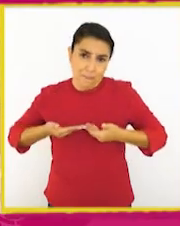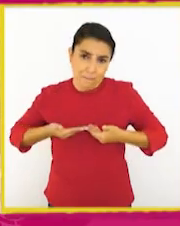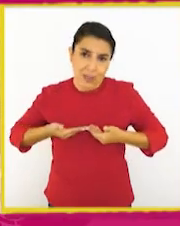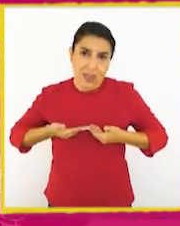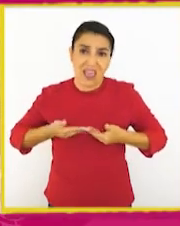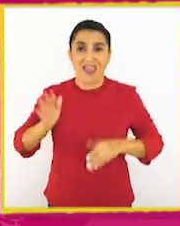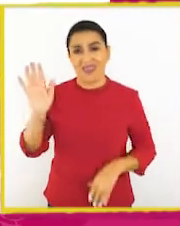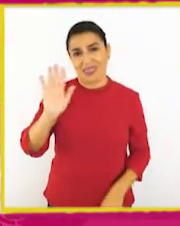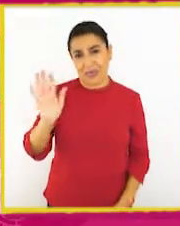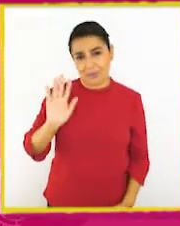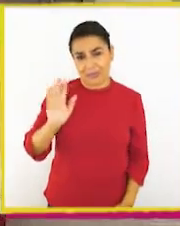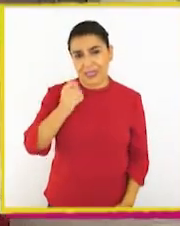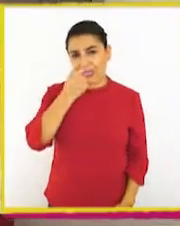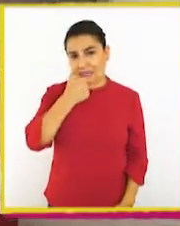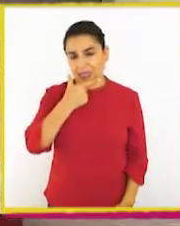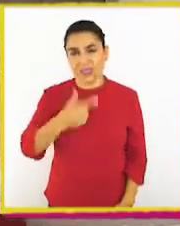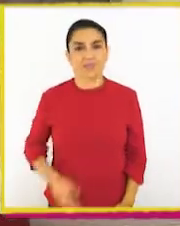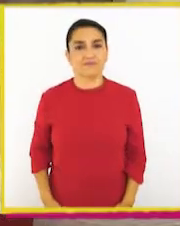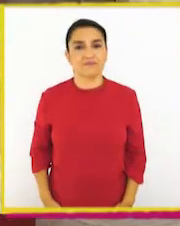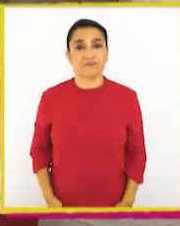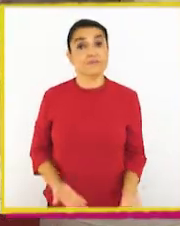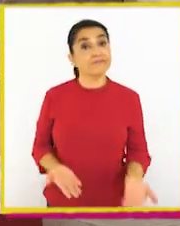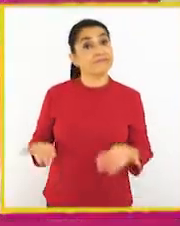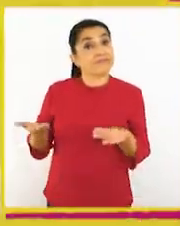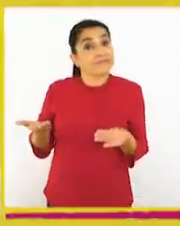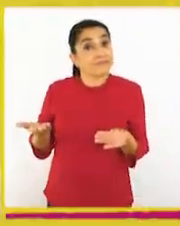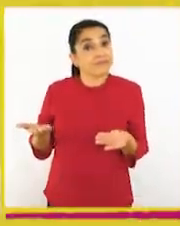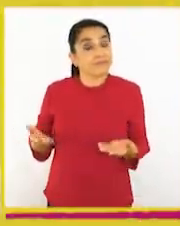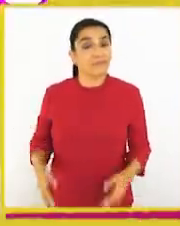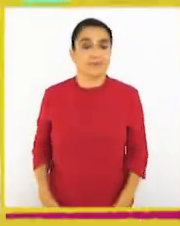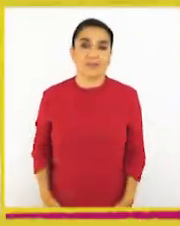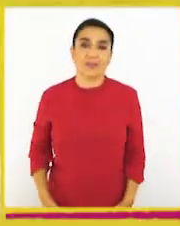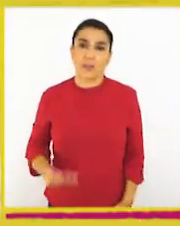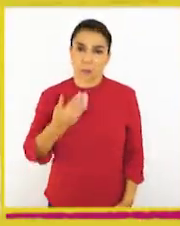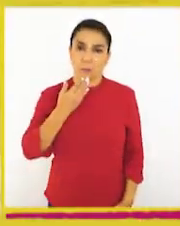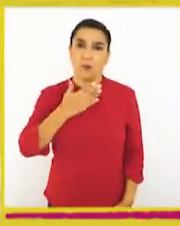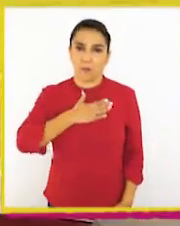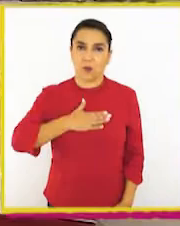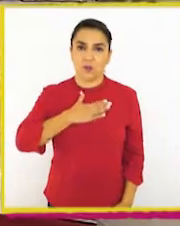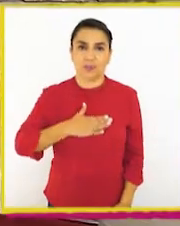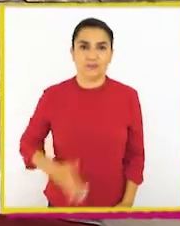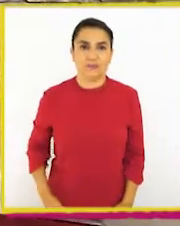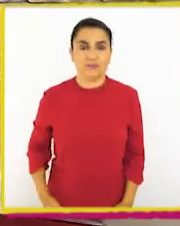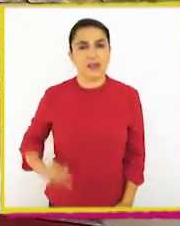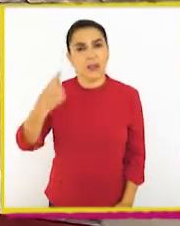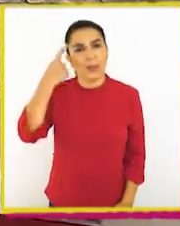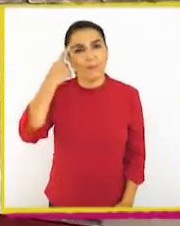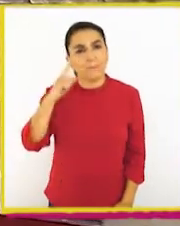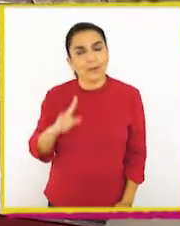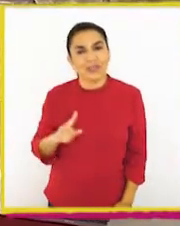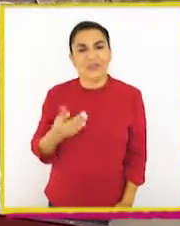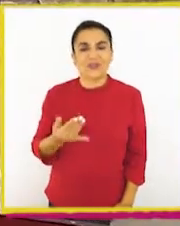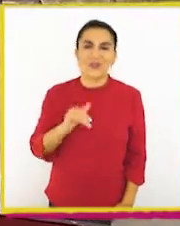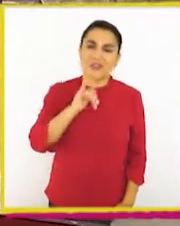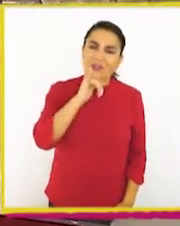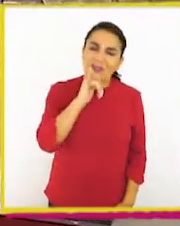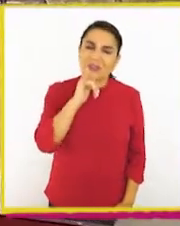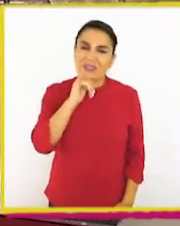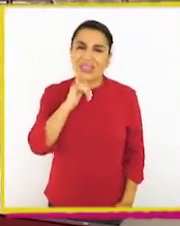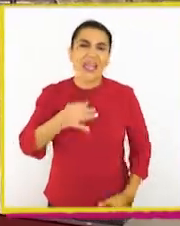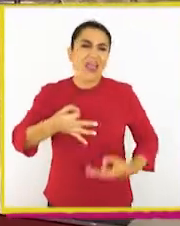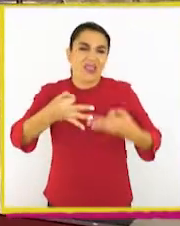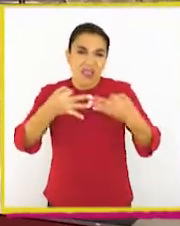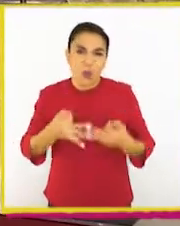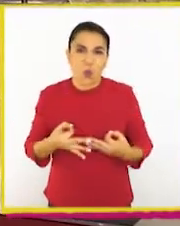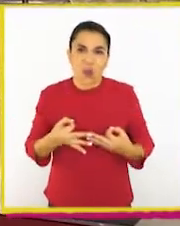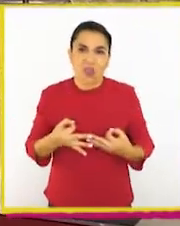Se despide Chester. ¿Qué tal? ¡Bien! También me gusta. Pero no sé